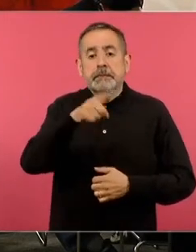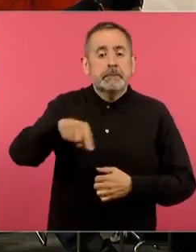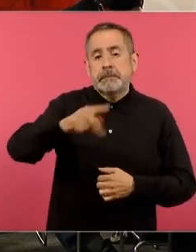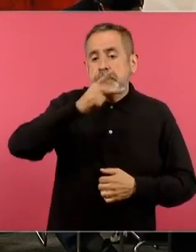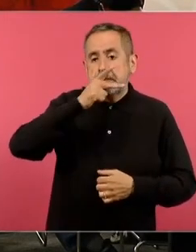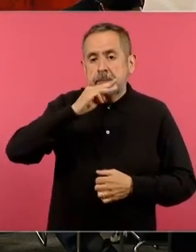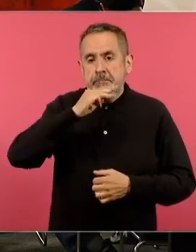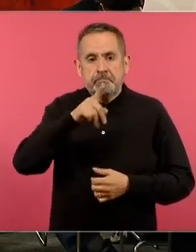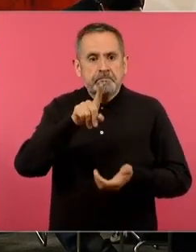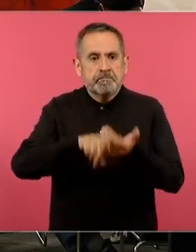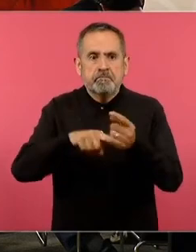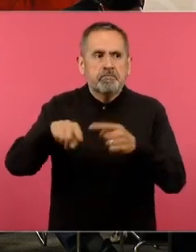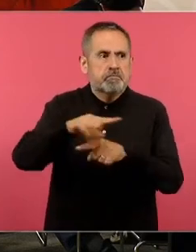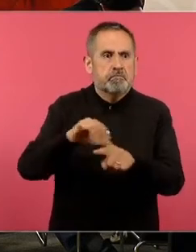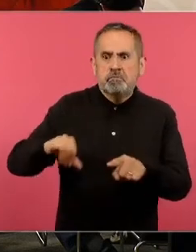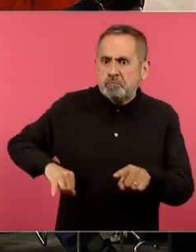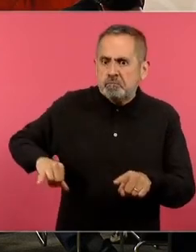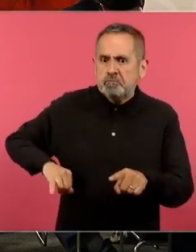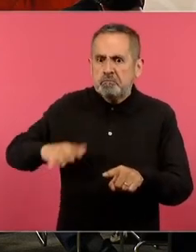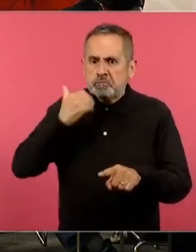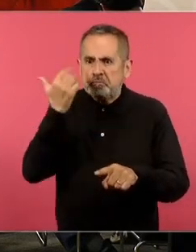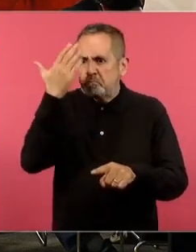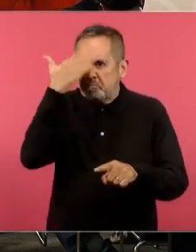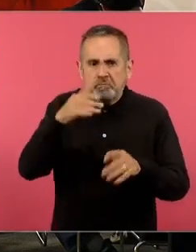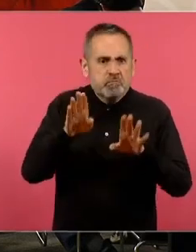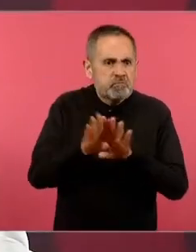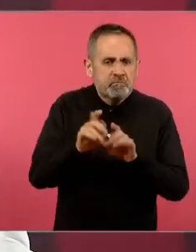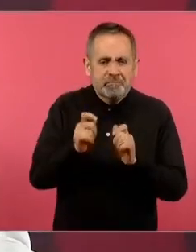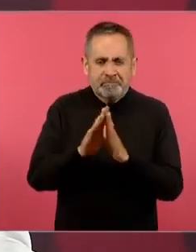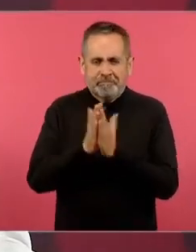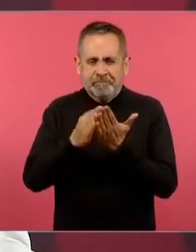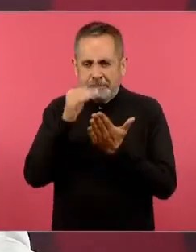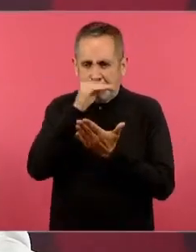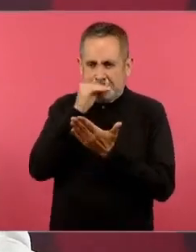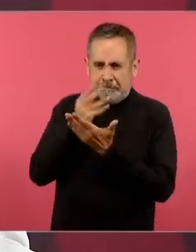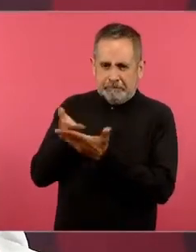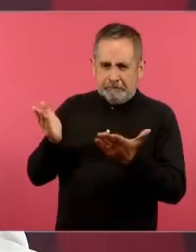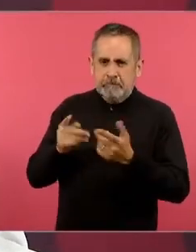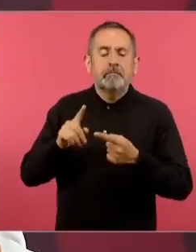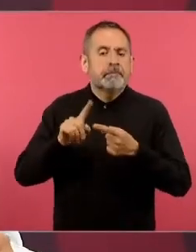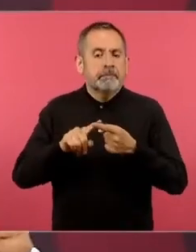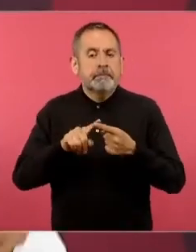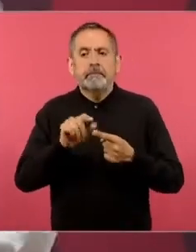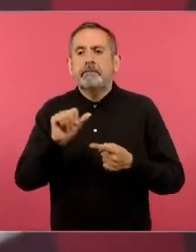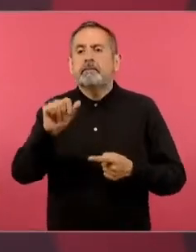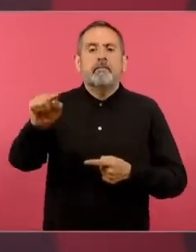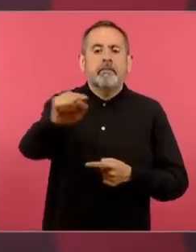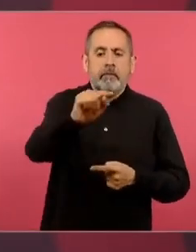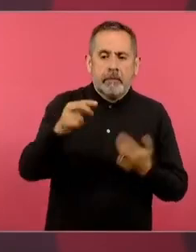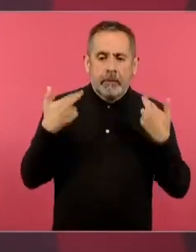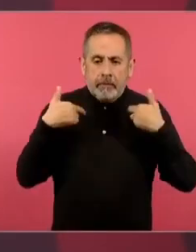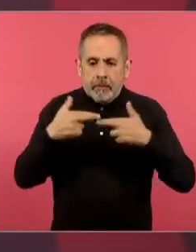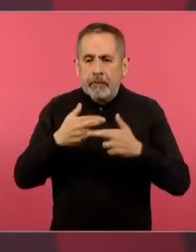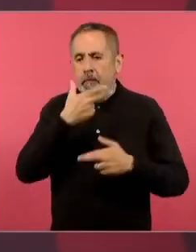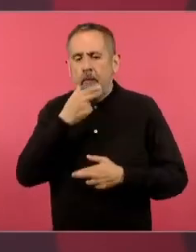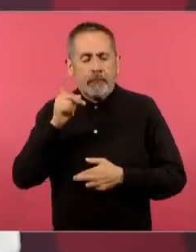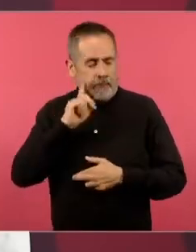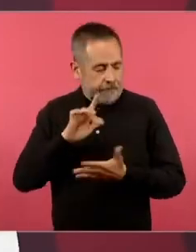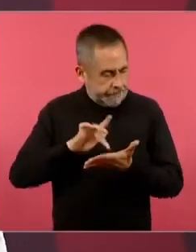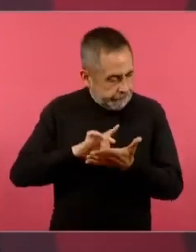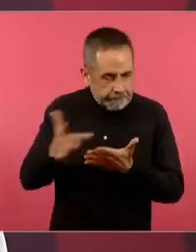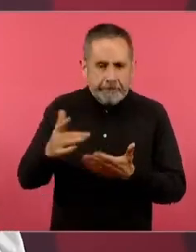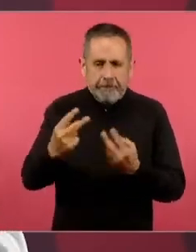que han estado interesados en el conocimiento de los libros de texto, a maestros y maestras, muchas gracias por